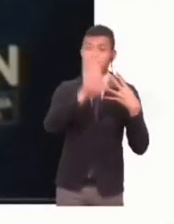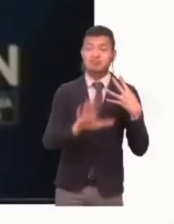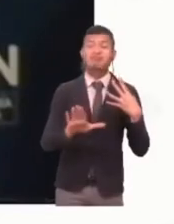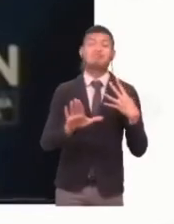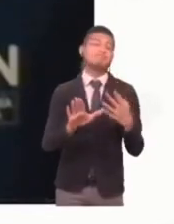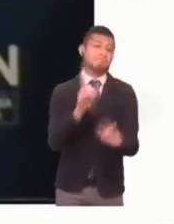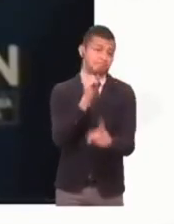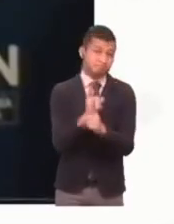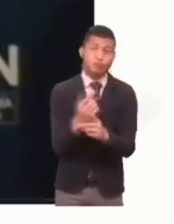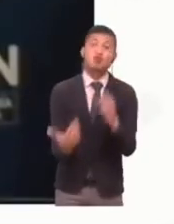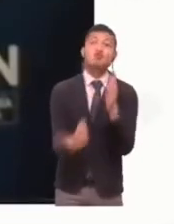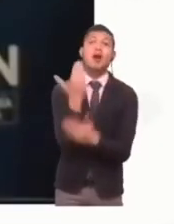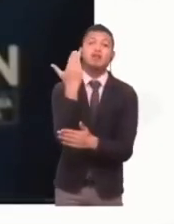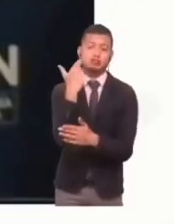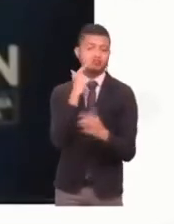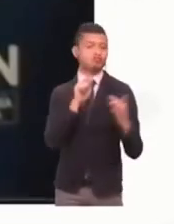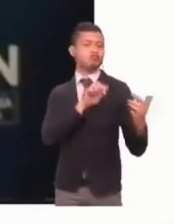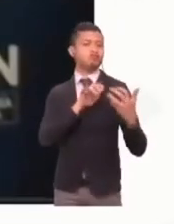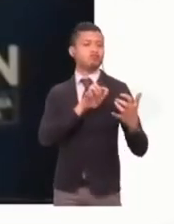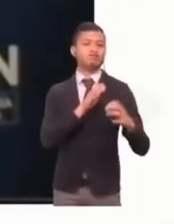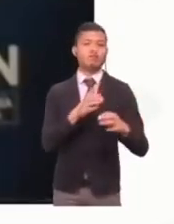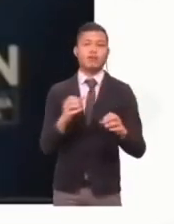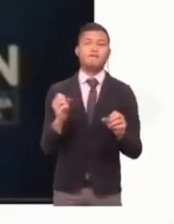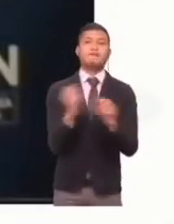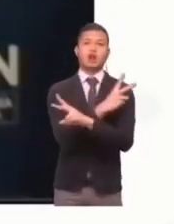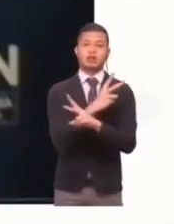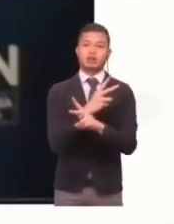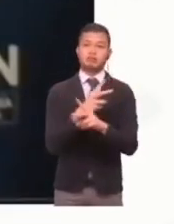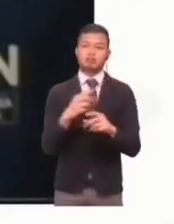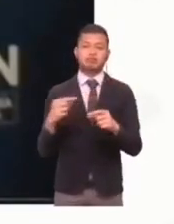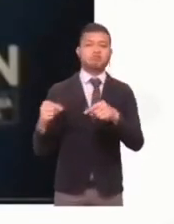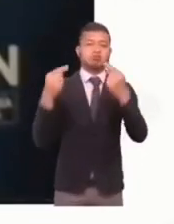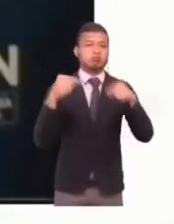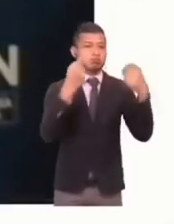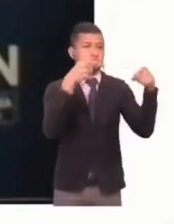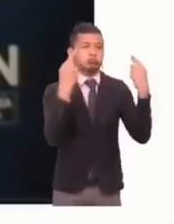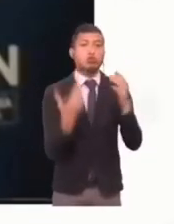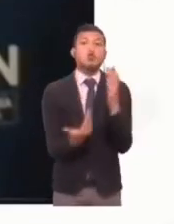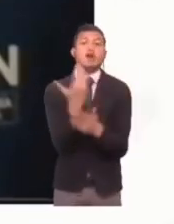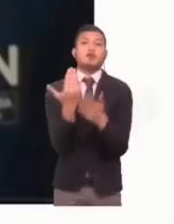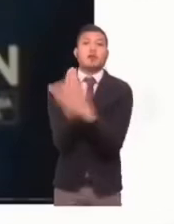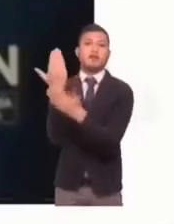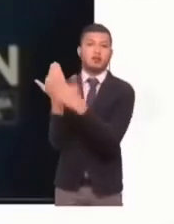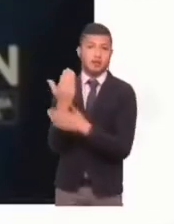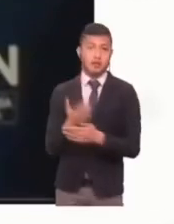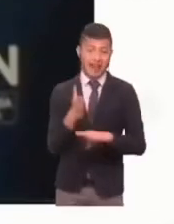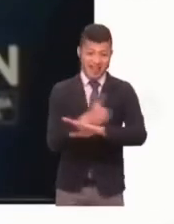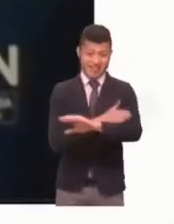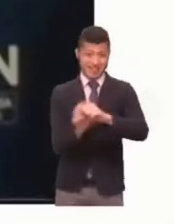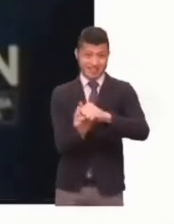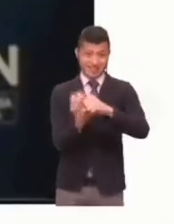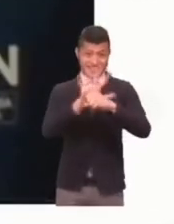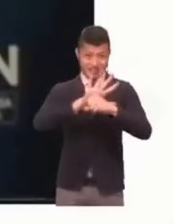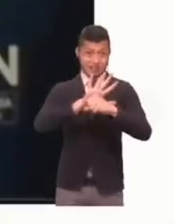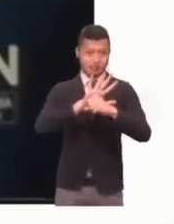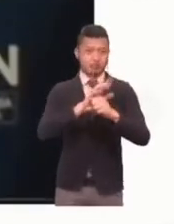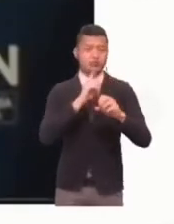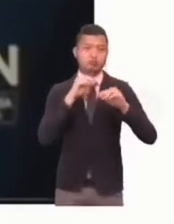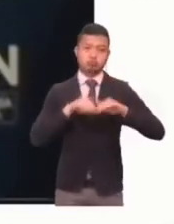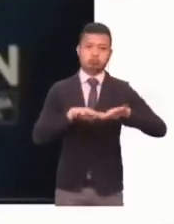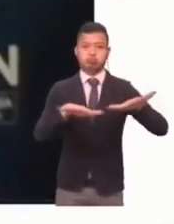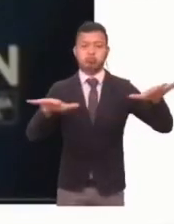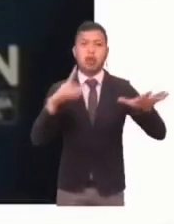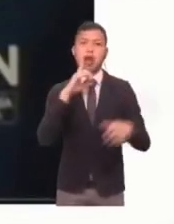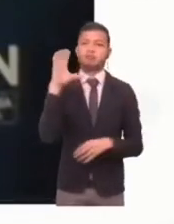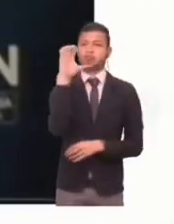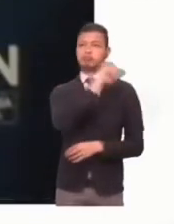Hay nuevos protagonistas de violencia. La pandemia ha añadido la falla estructural, la falla sísmica de todo el sistema